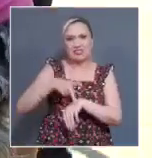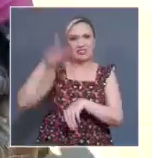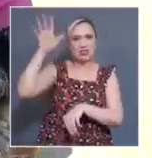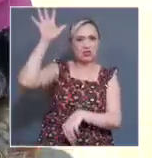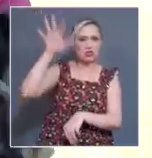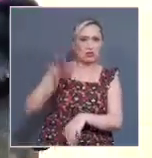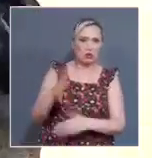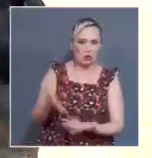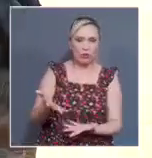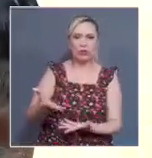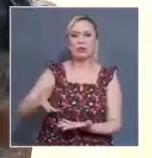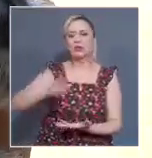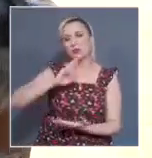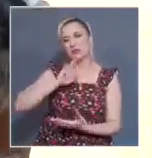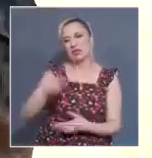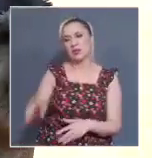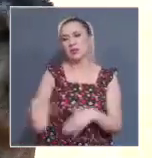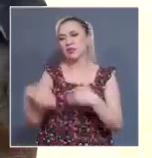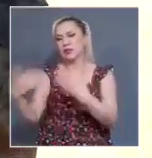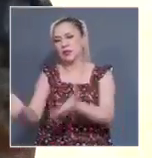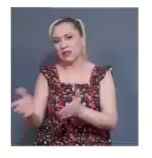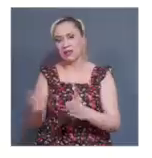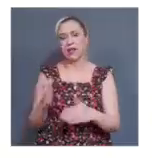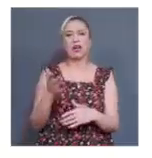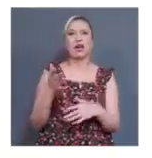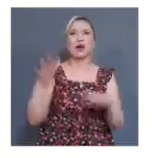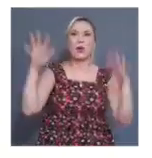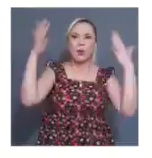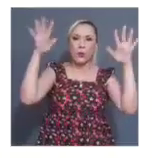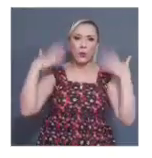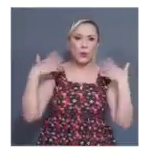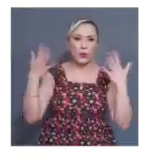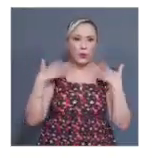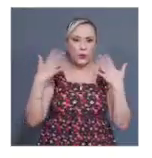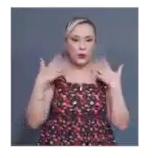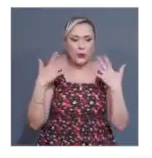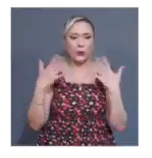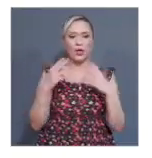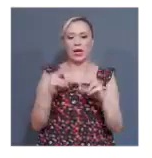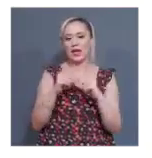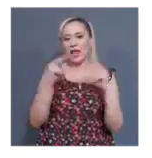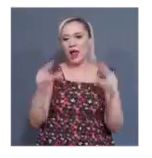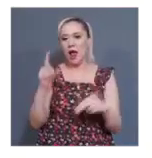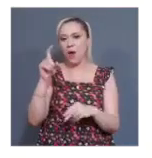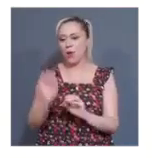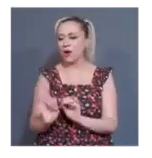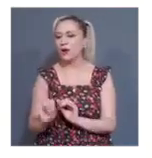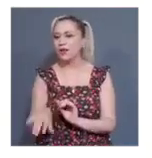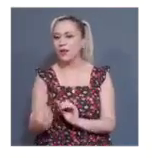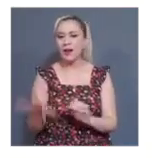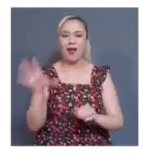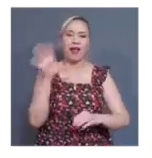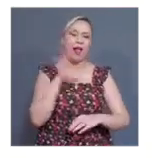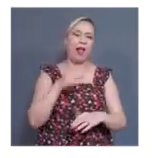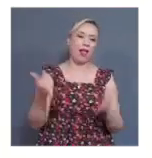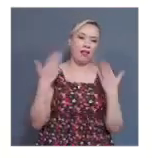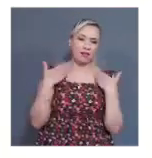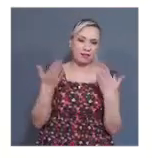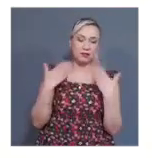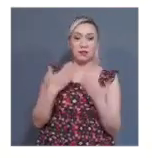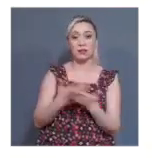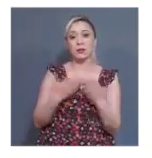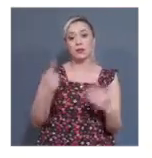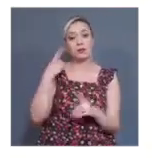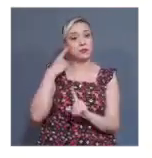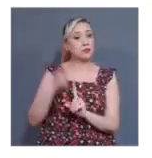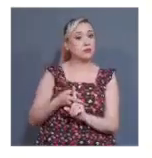el cuarto tenerla fresca, ponerle agua con hielito. Y para este fin de semana, la Conagua pronóstico que el termómetro aquí en